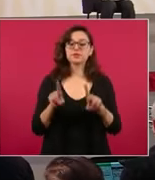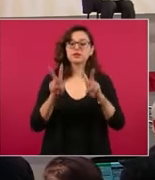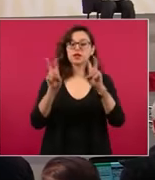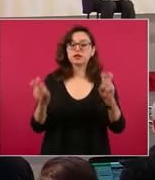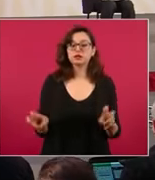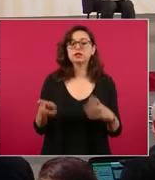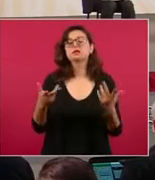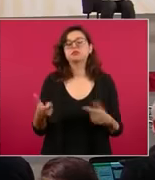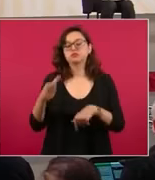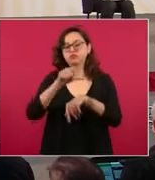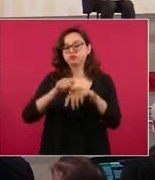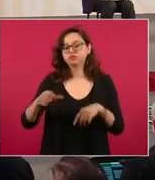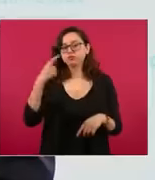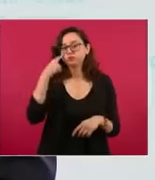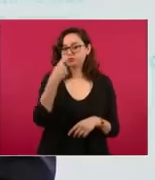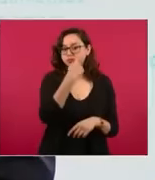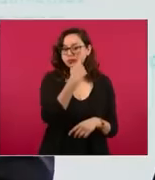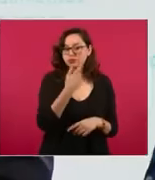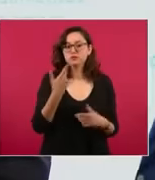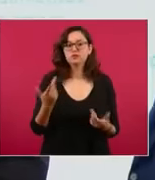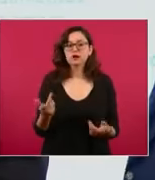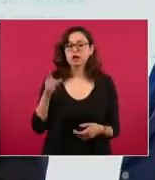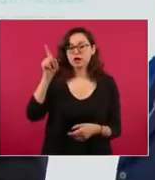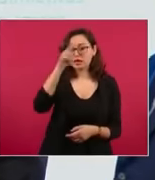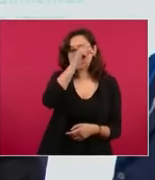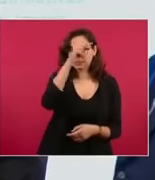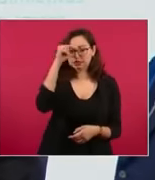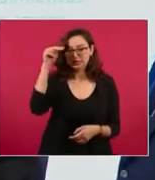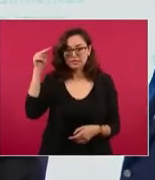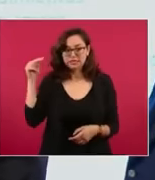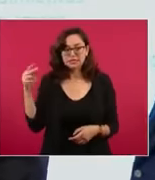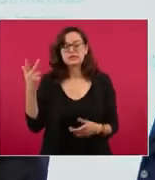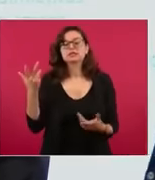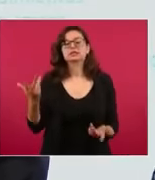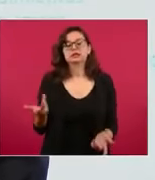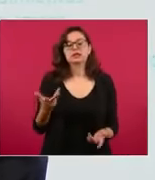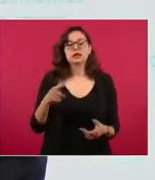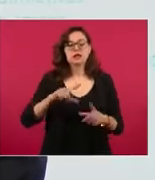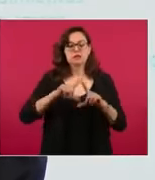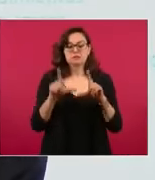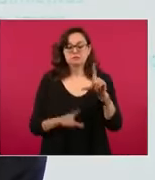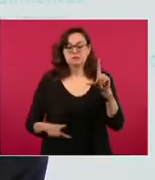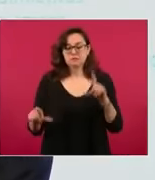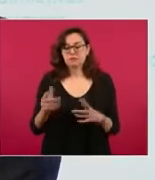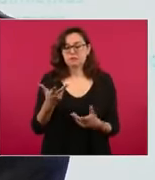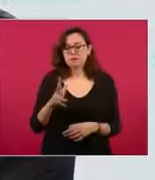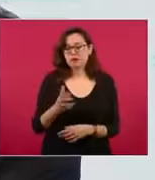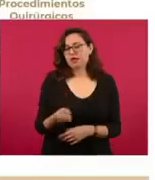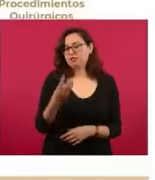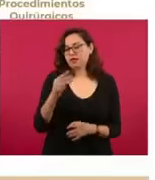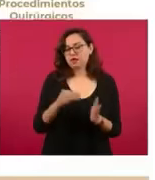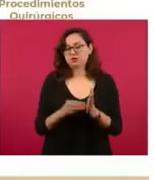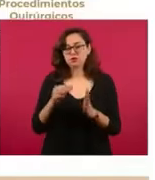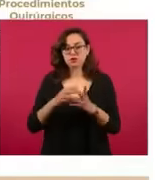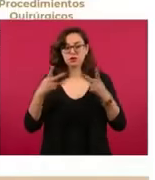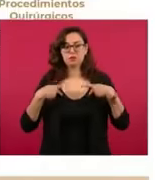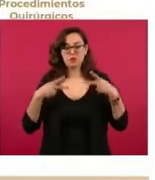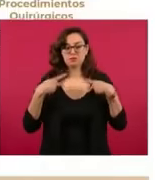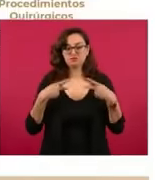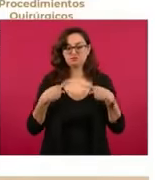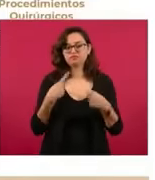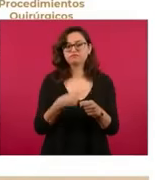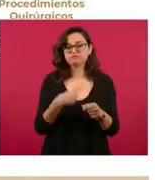oftalmológica que se llevó a cabo en Nayarit. En nuestro país alrededor de tres millones de personas padecen